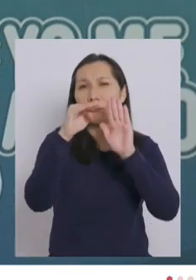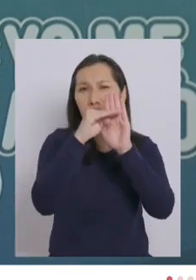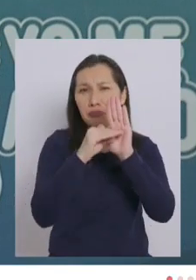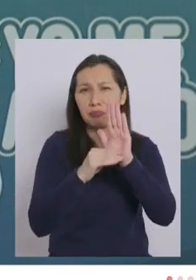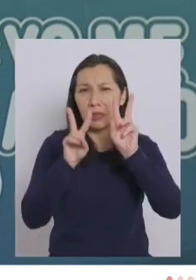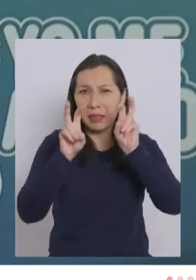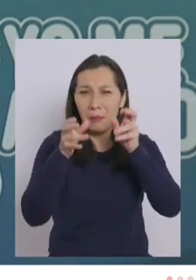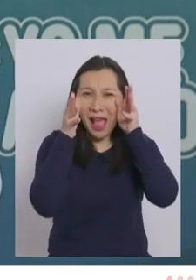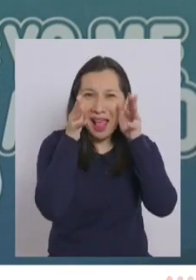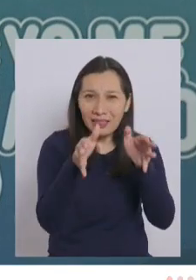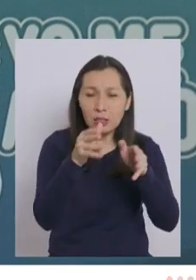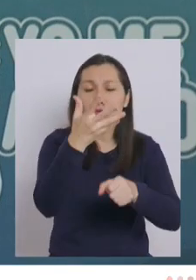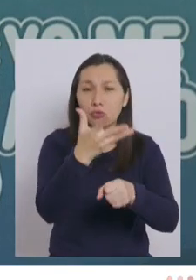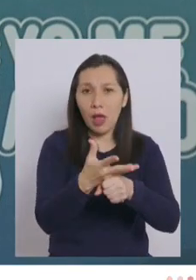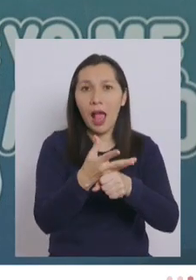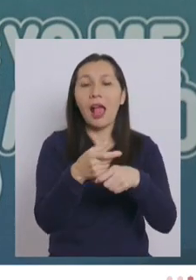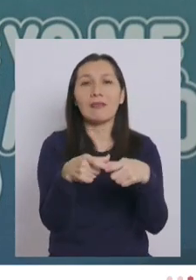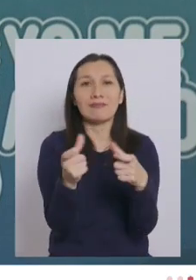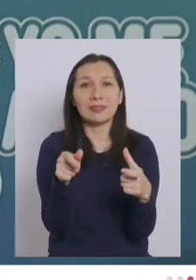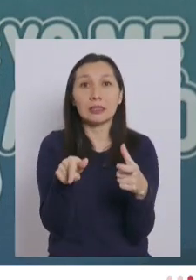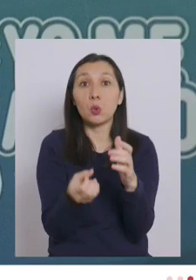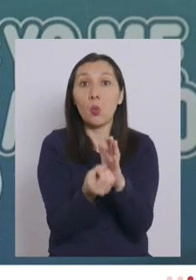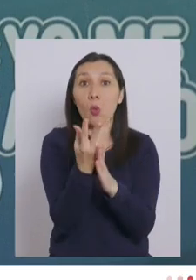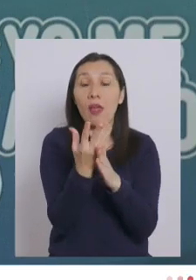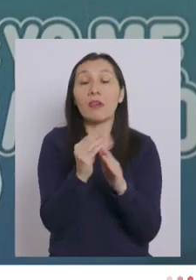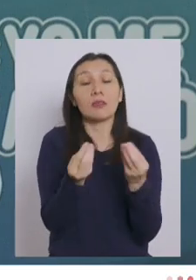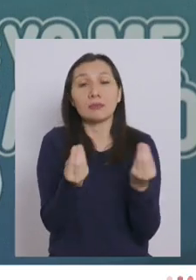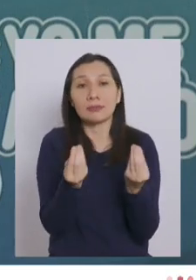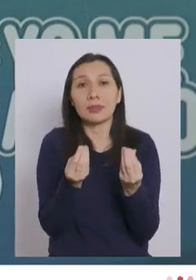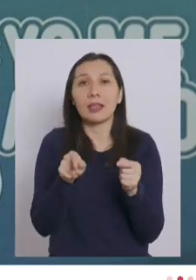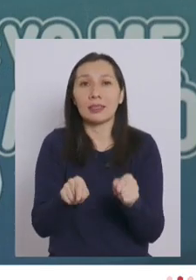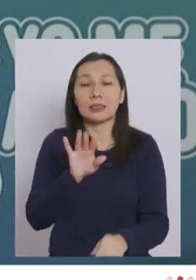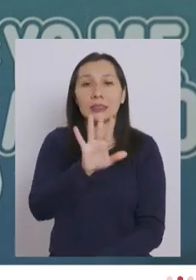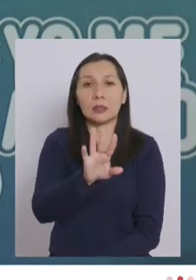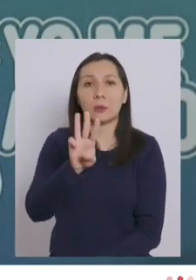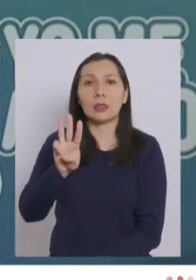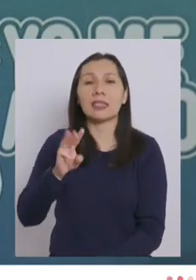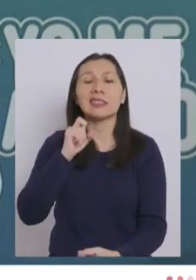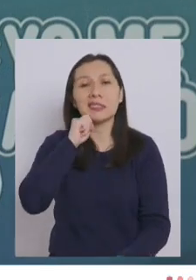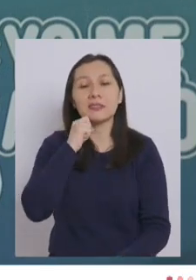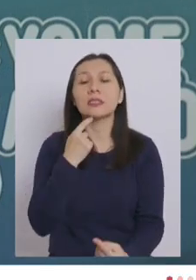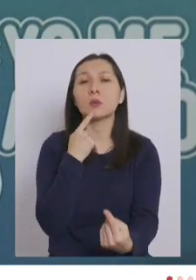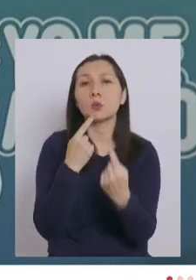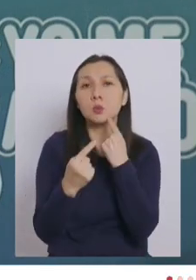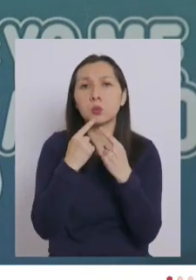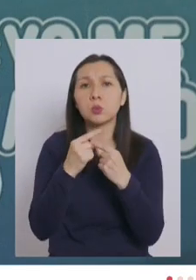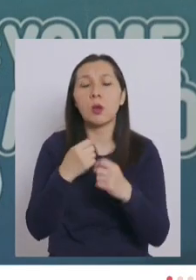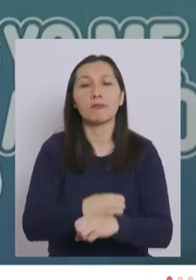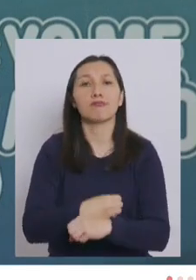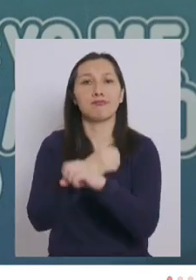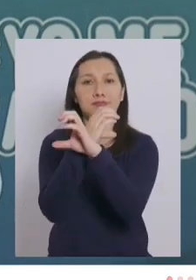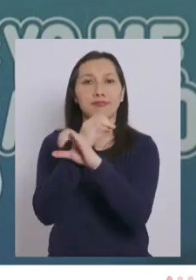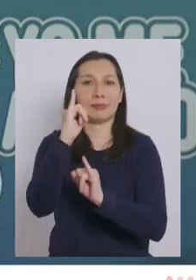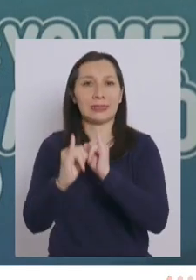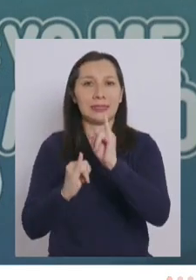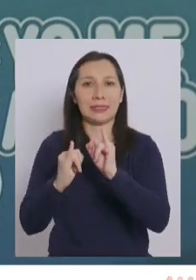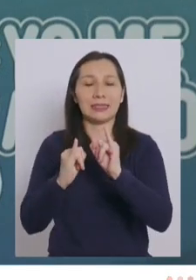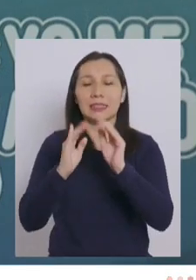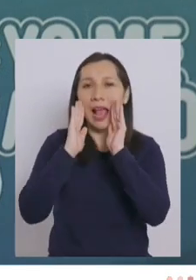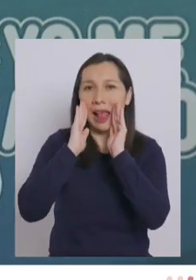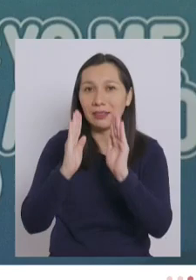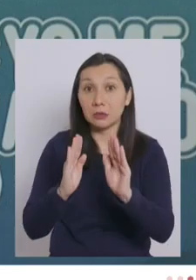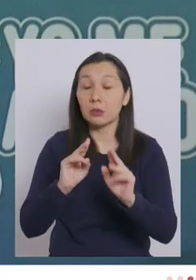que aparecen como nuevas, 53 son consultas de telemedicina. Este es un cambio